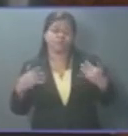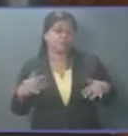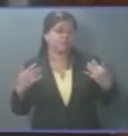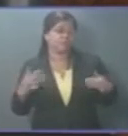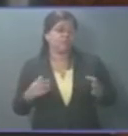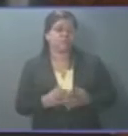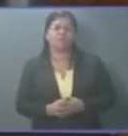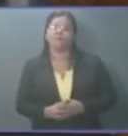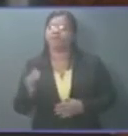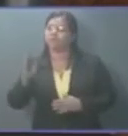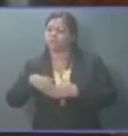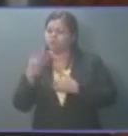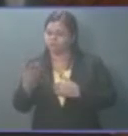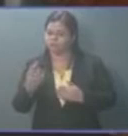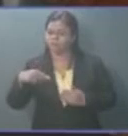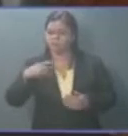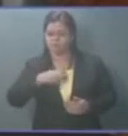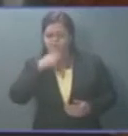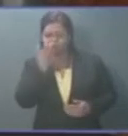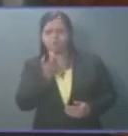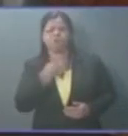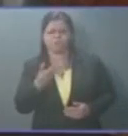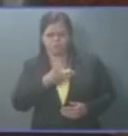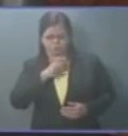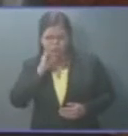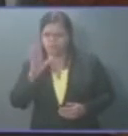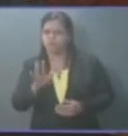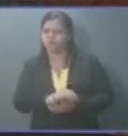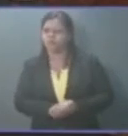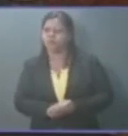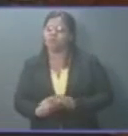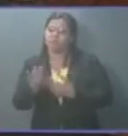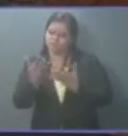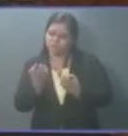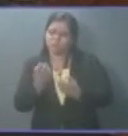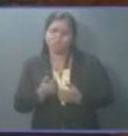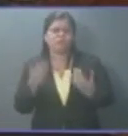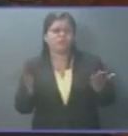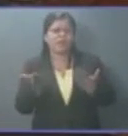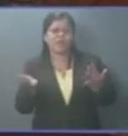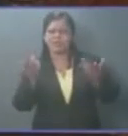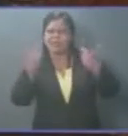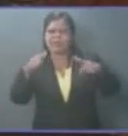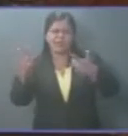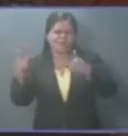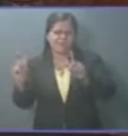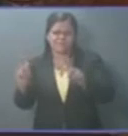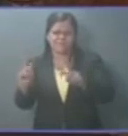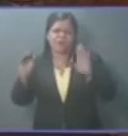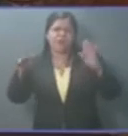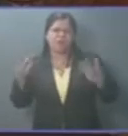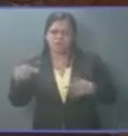Y luego se enojan porque uno se lo dice. Ellos quieren hacer y deshacer de la manera que ellos